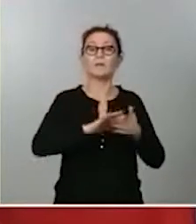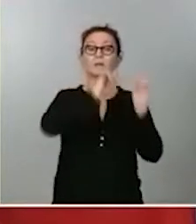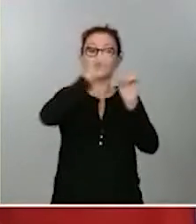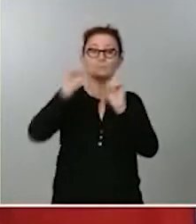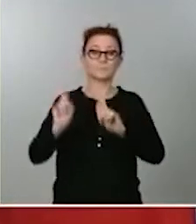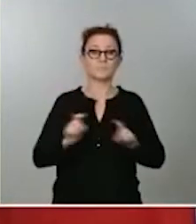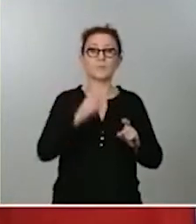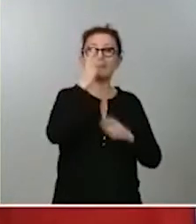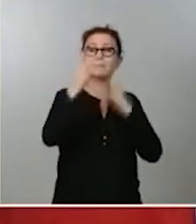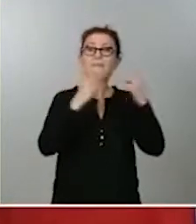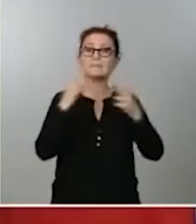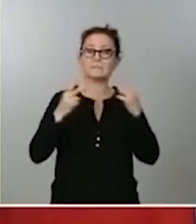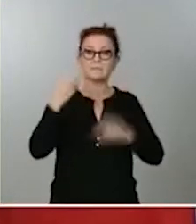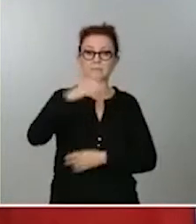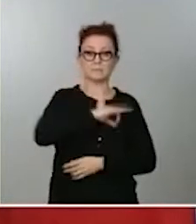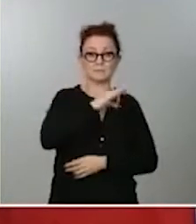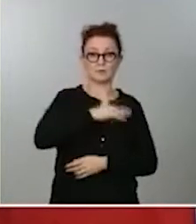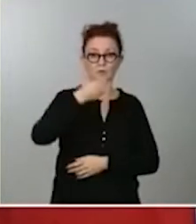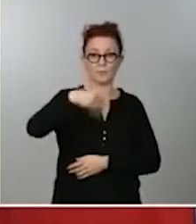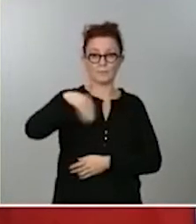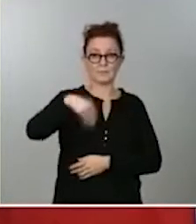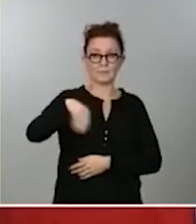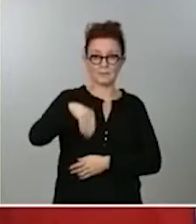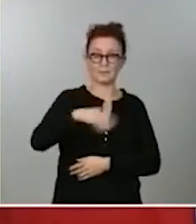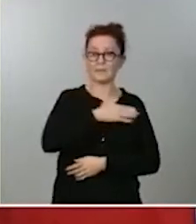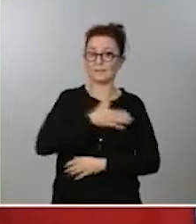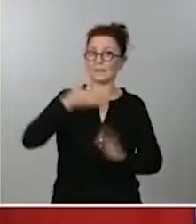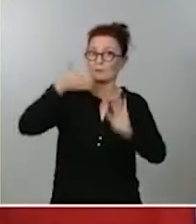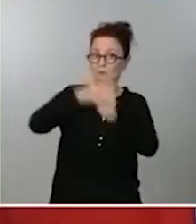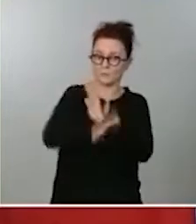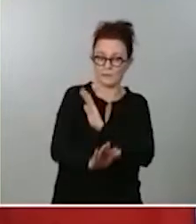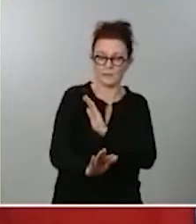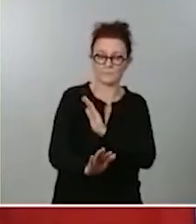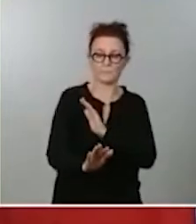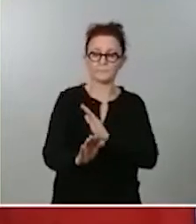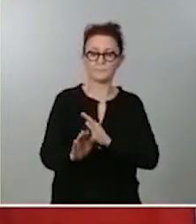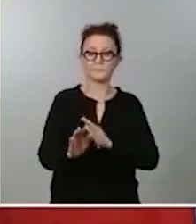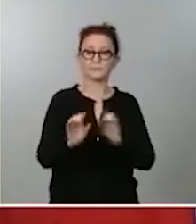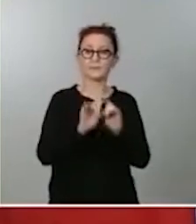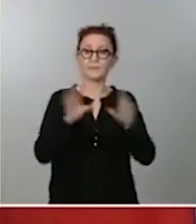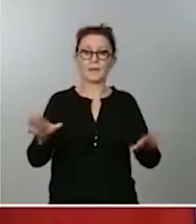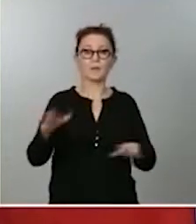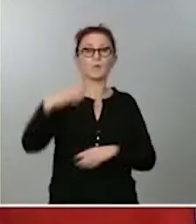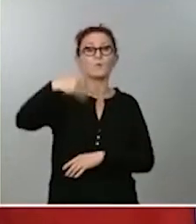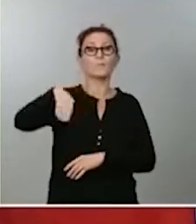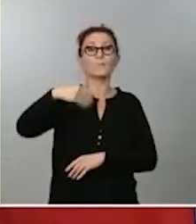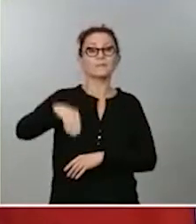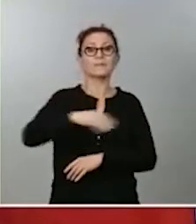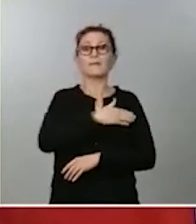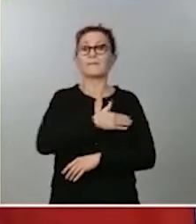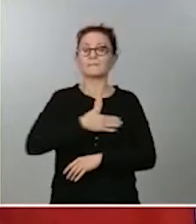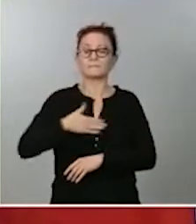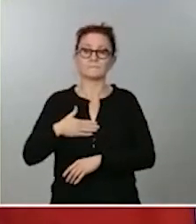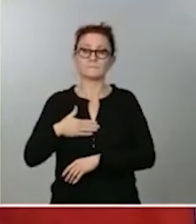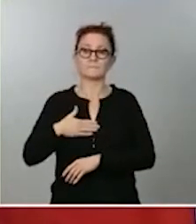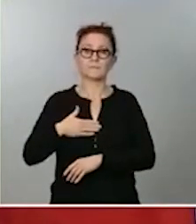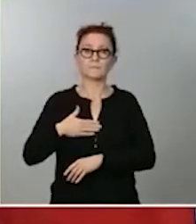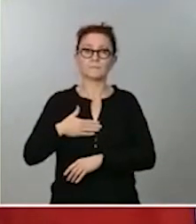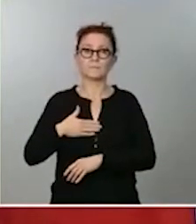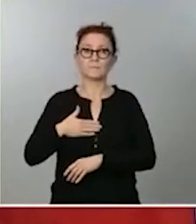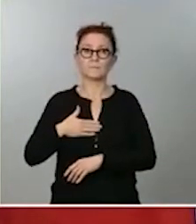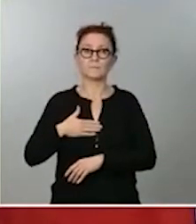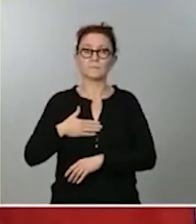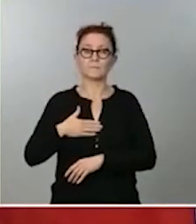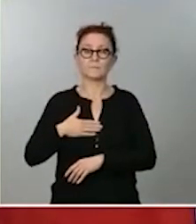quiero transmitir con absoluta claridad que, por supuesto, el presidente lo que pretende es profundizar en un instrumento tan